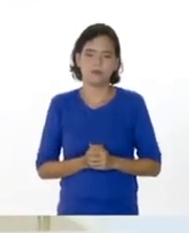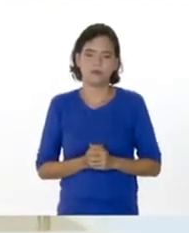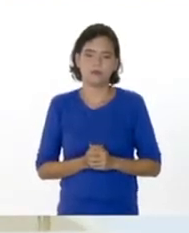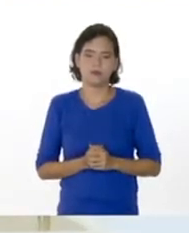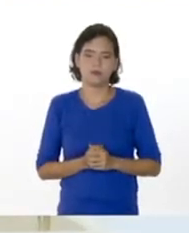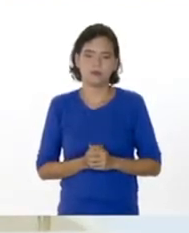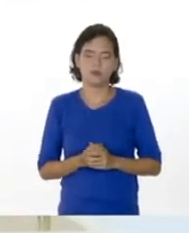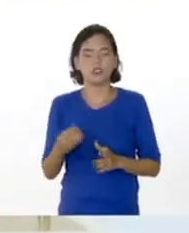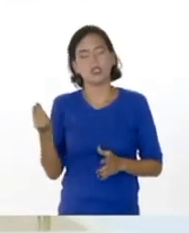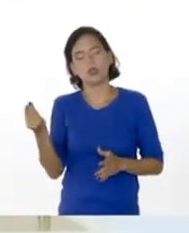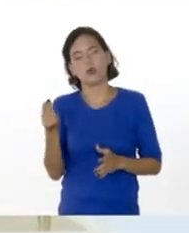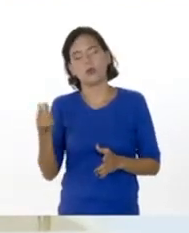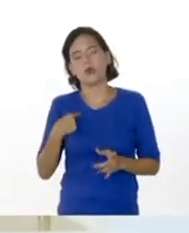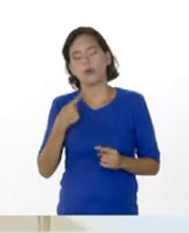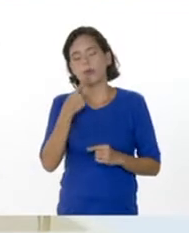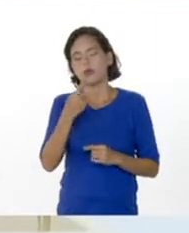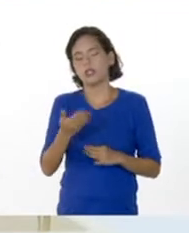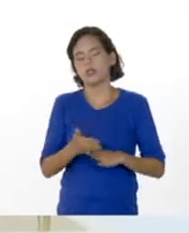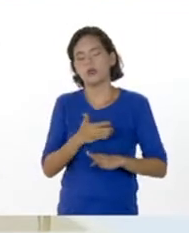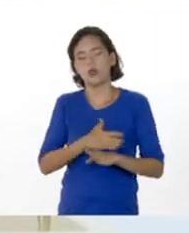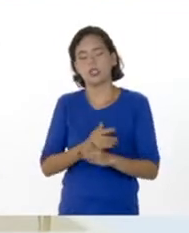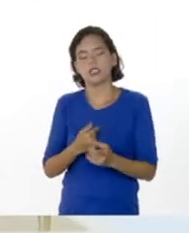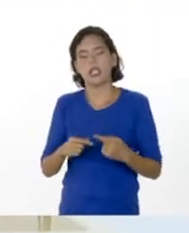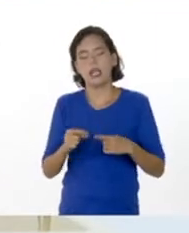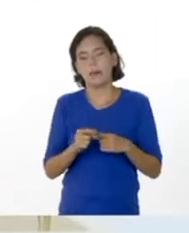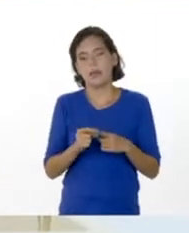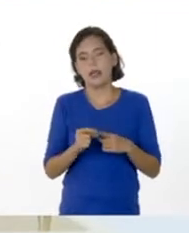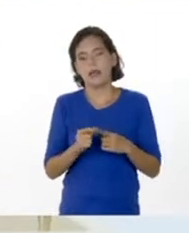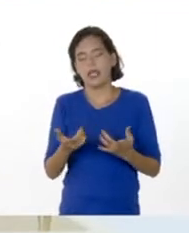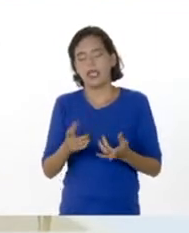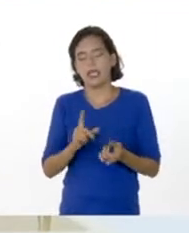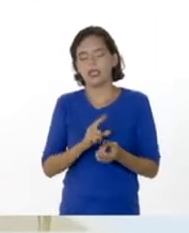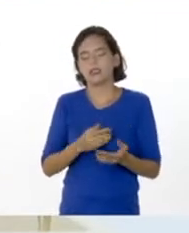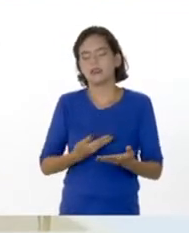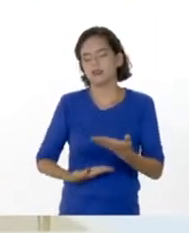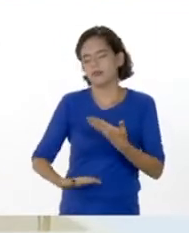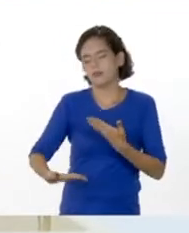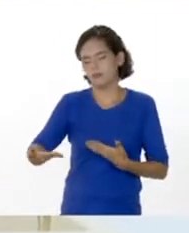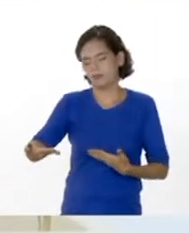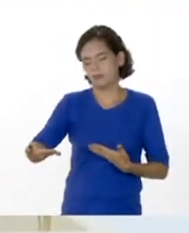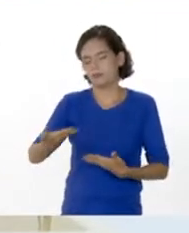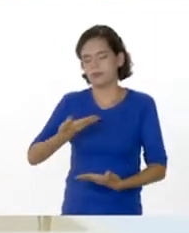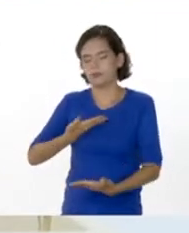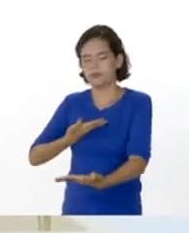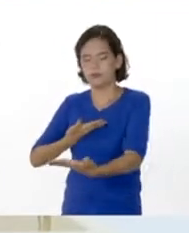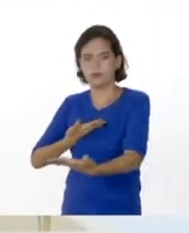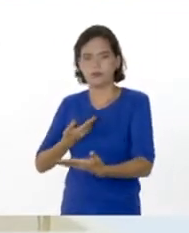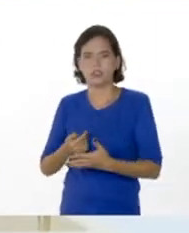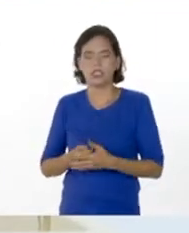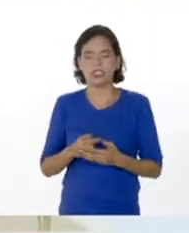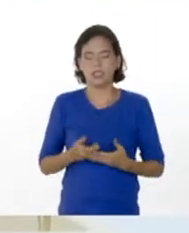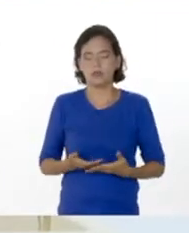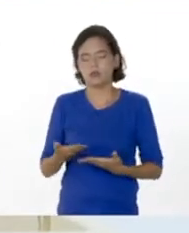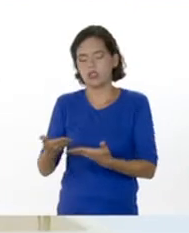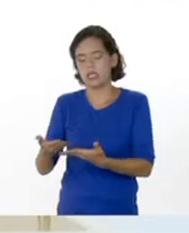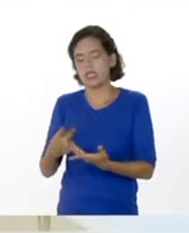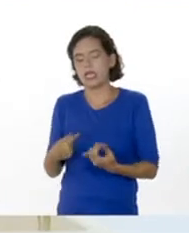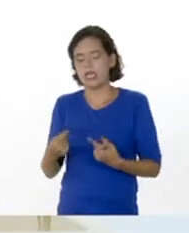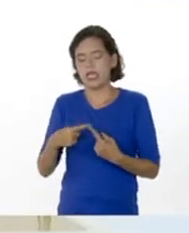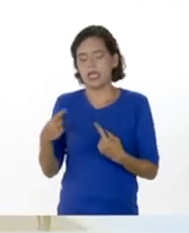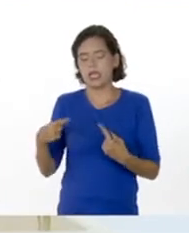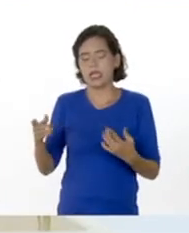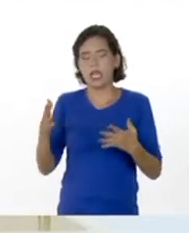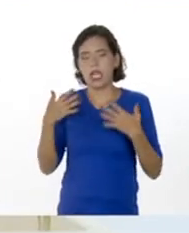Y como lo habíamos dicho al principio, la palabra clave es transferencia. Así como se transfiere energía calórica,